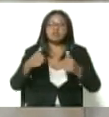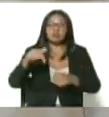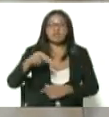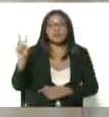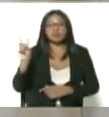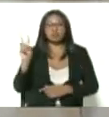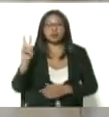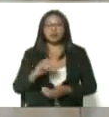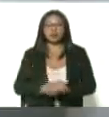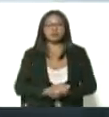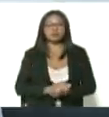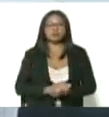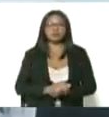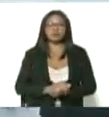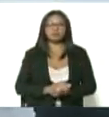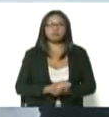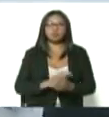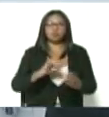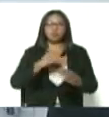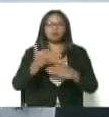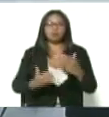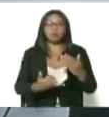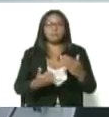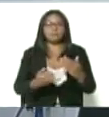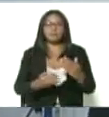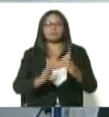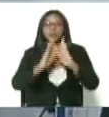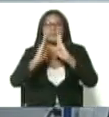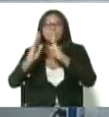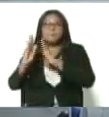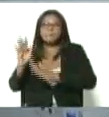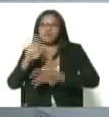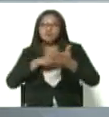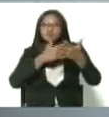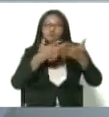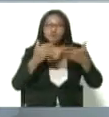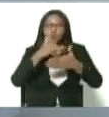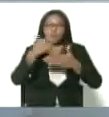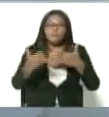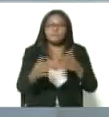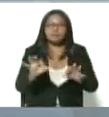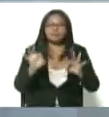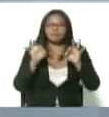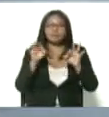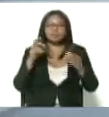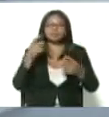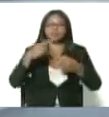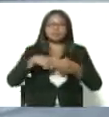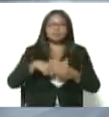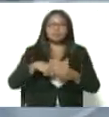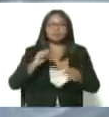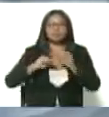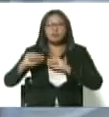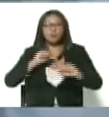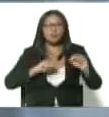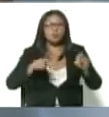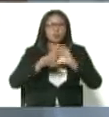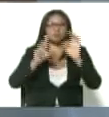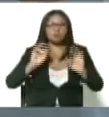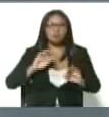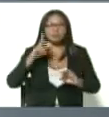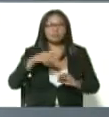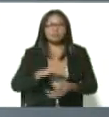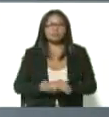a través de un plan que fue rigurosamente diseñado un plan de introducción y despliegue de la